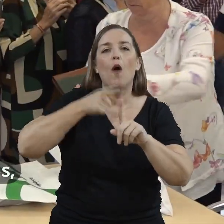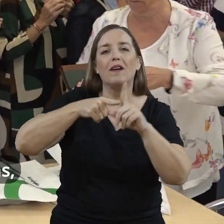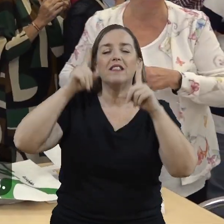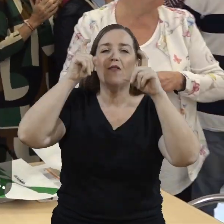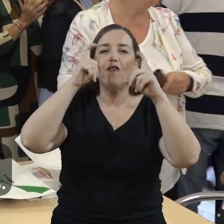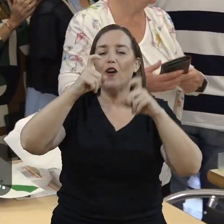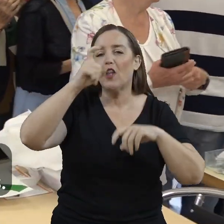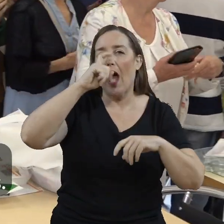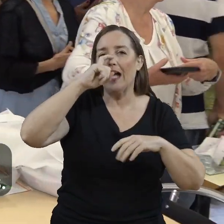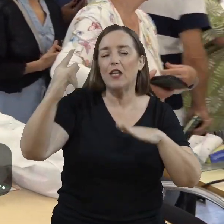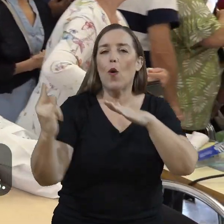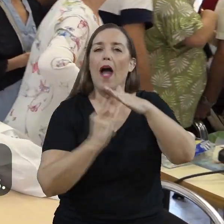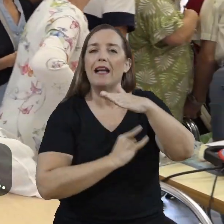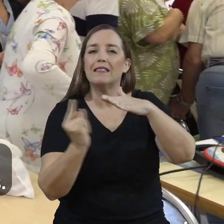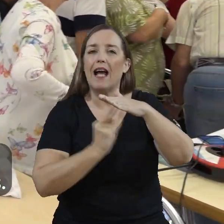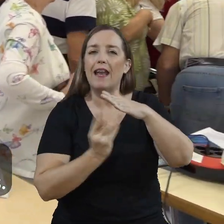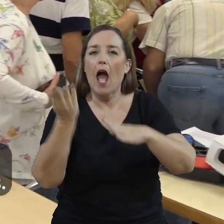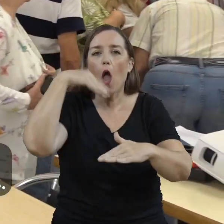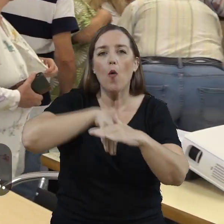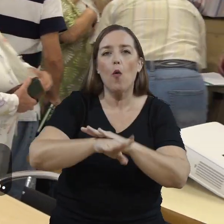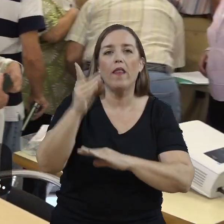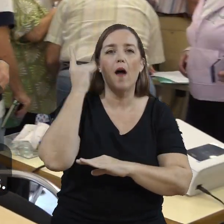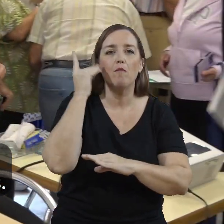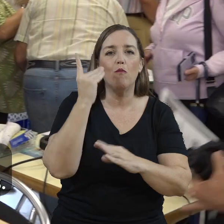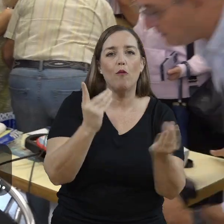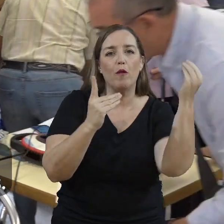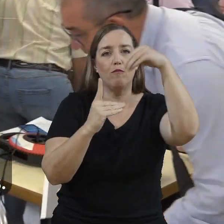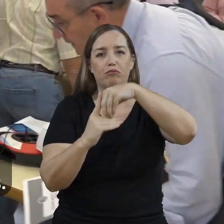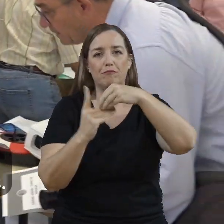antiguas, arreglarlas un poco y almacenarlas en sus dispositivos.